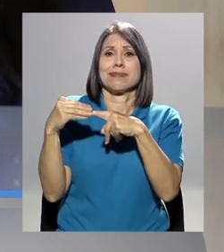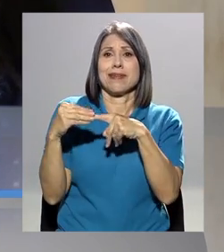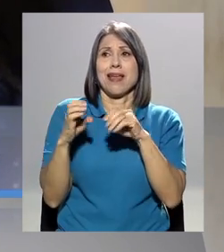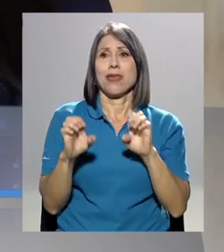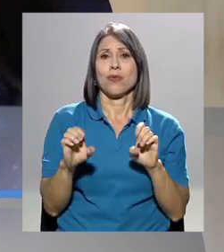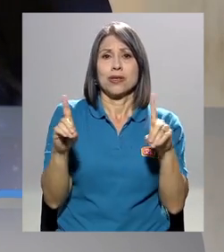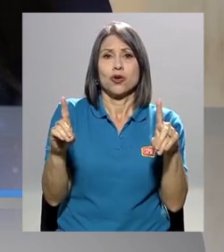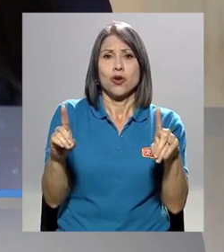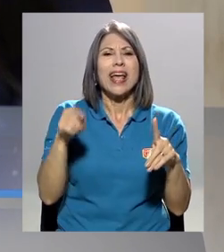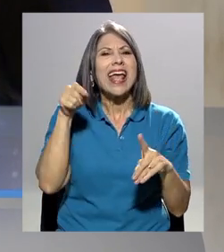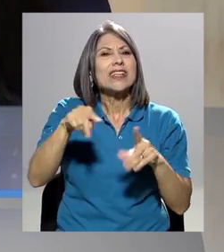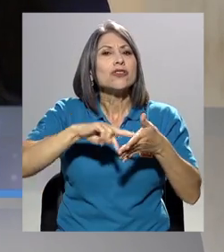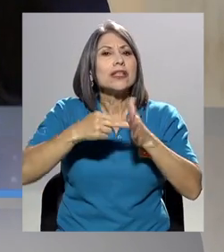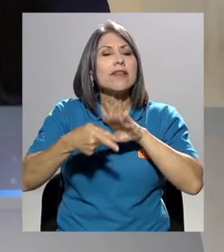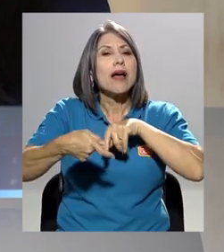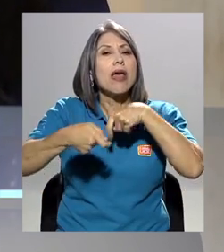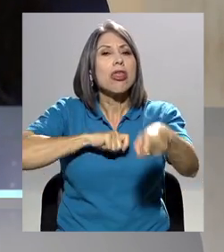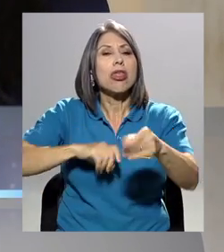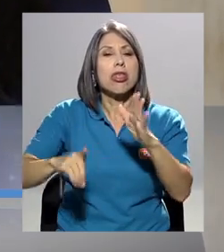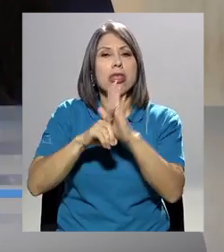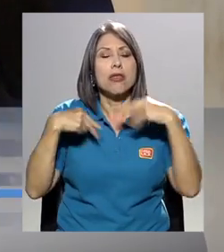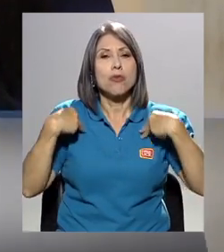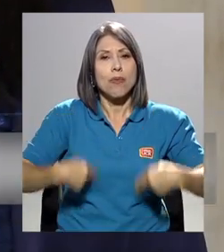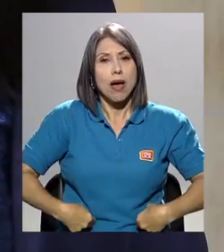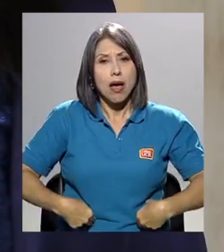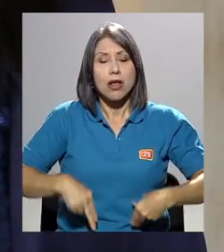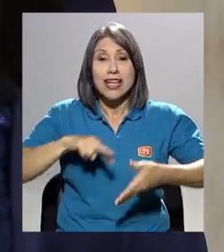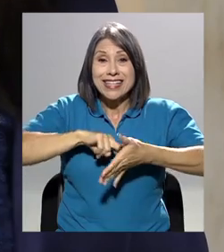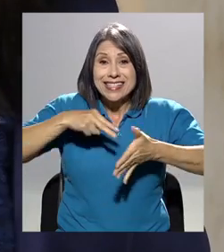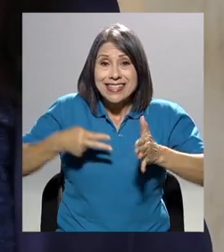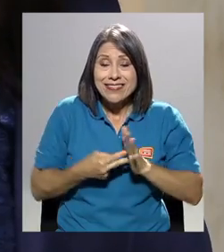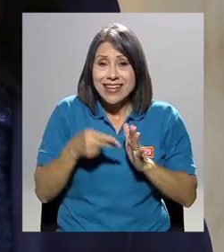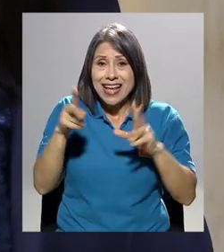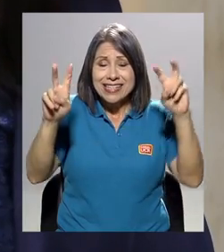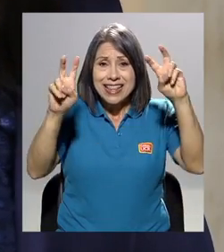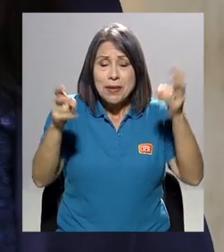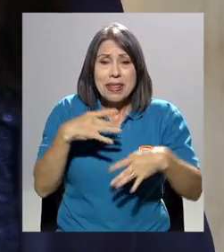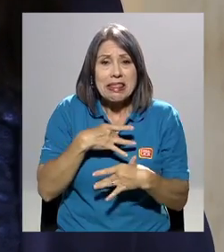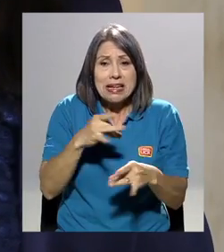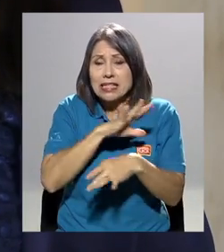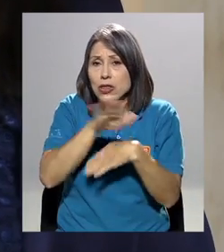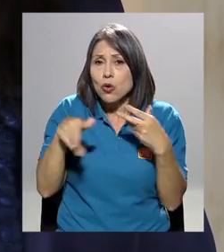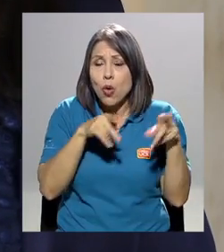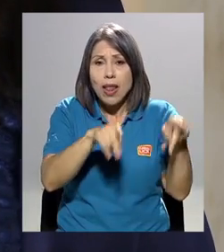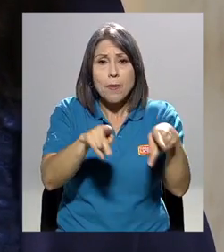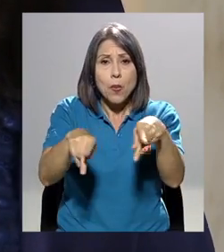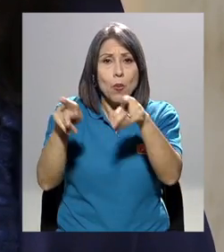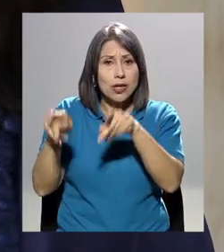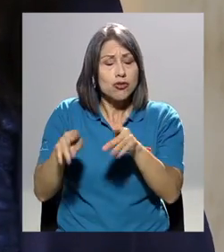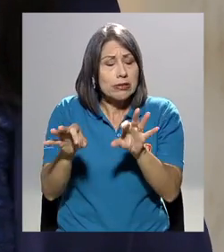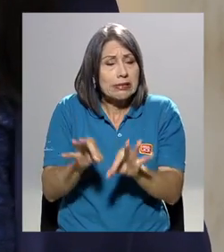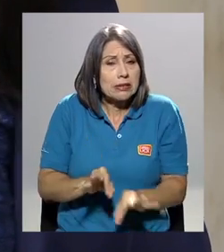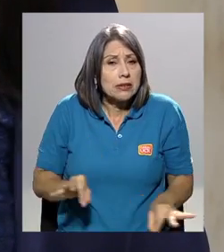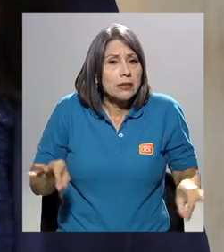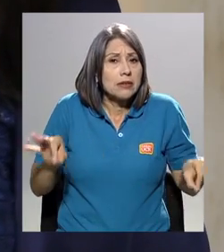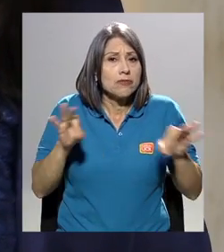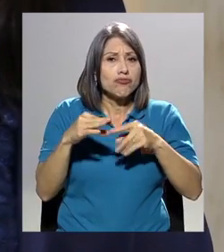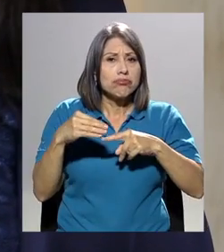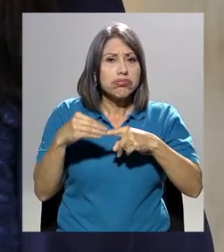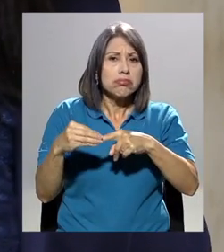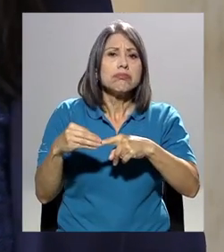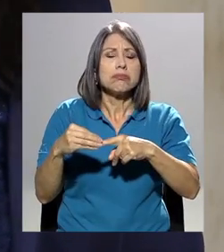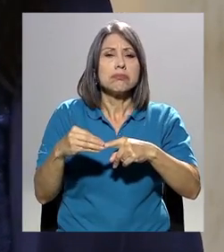los derechos humanos y eso quiere decir que este tema, esta problemática, nos convoca a toda la población y por eso se vuelve tan indispensable